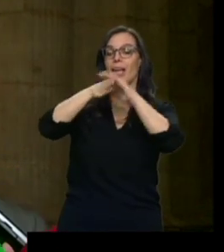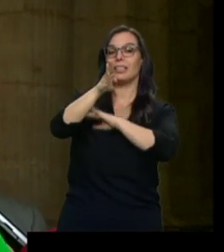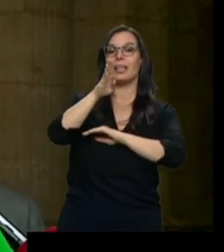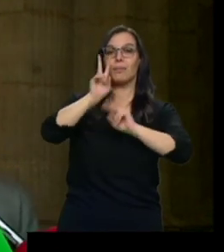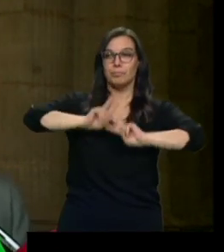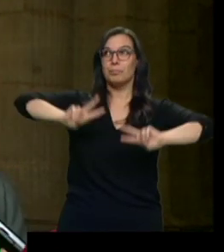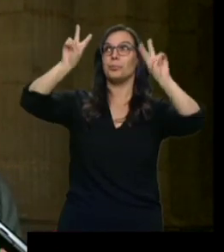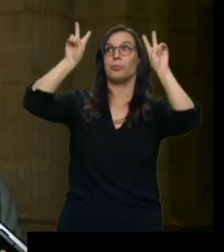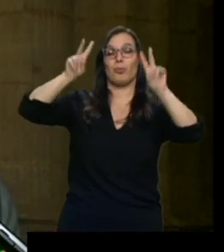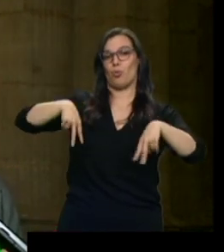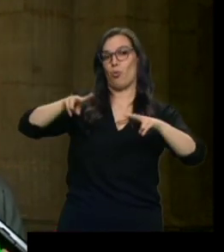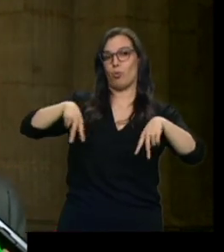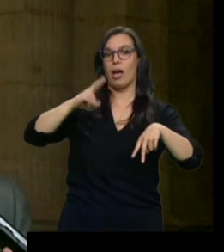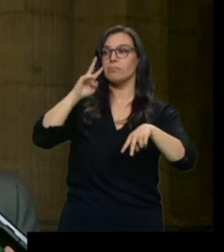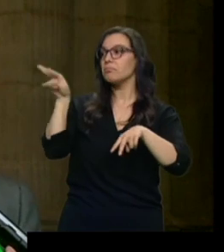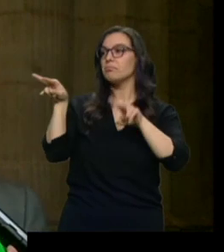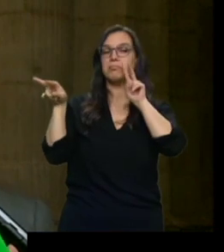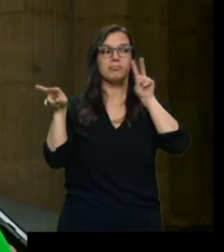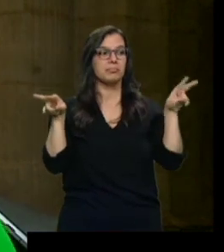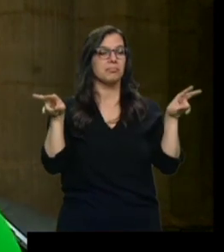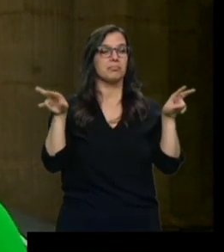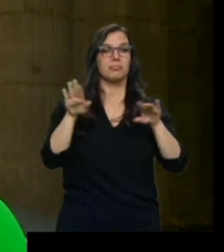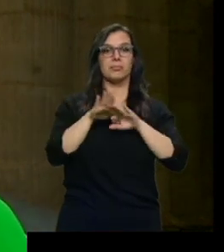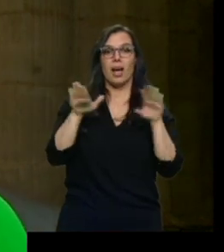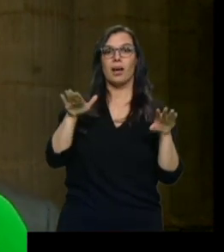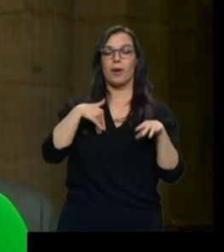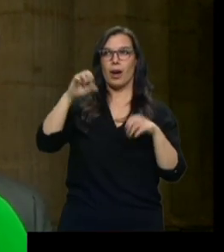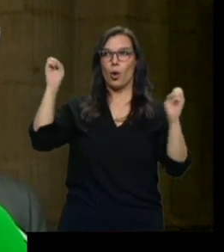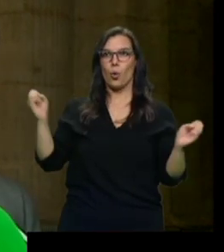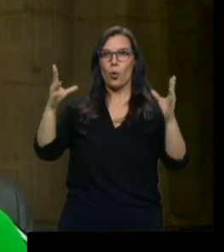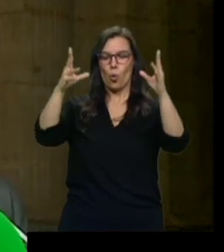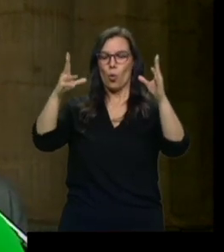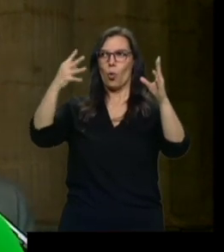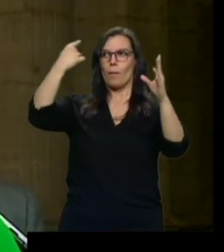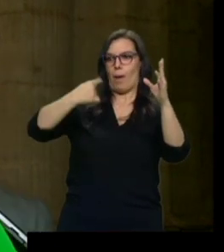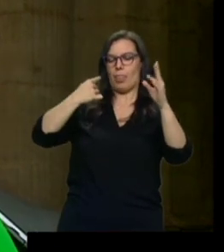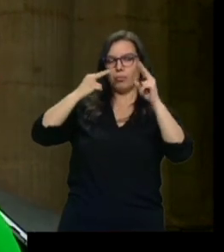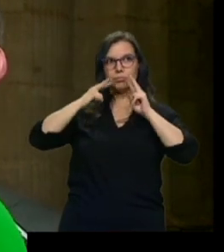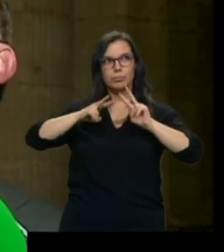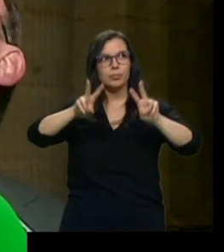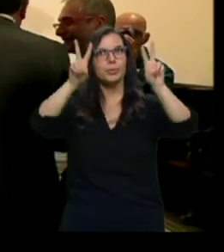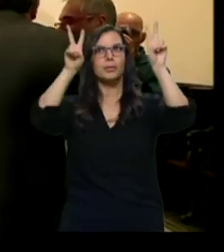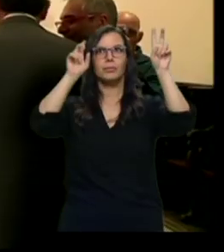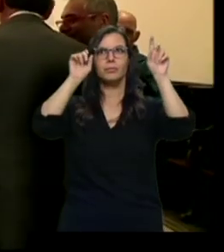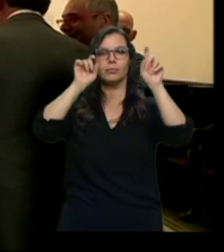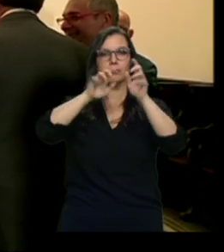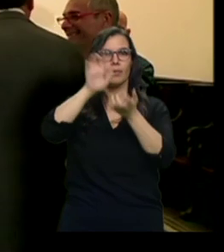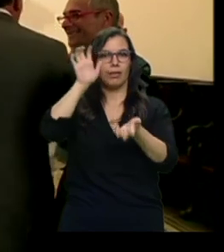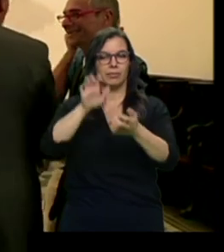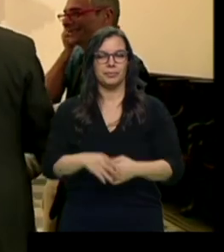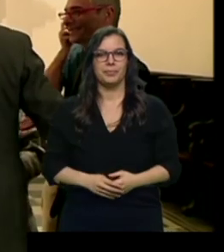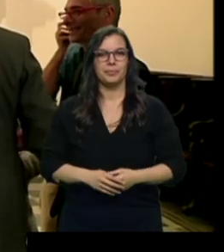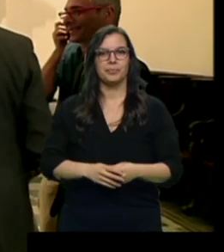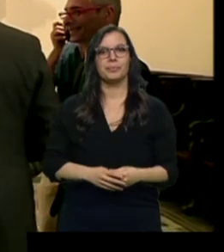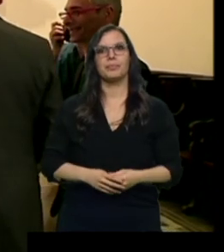de esto no mira para arriba, mira para de los lados. Y cuando tienes esta luz, te obligas a ver para arriba, con lo cual le ves detalles. Iluminación de